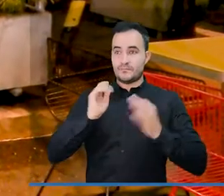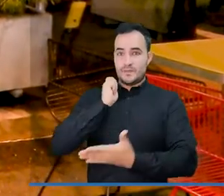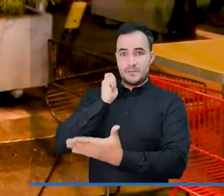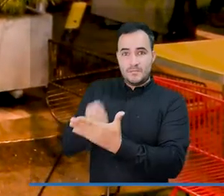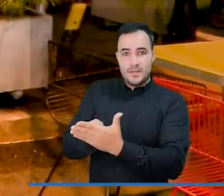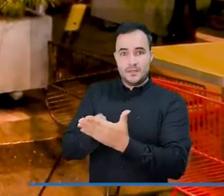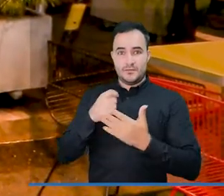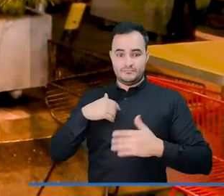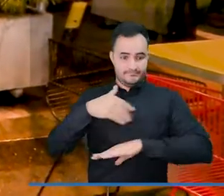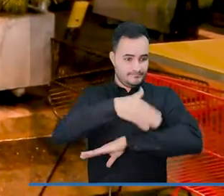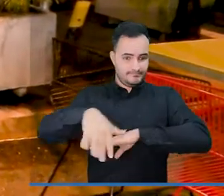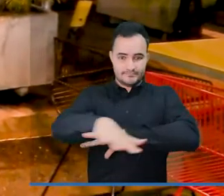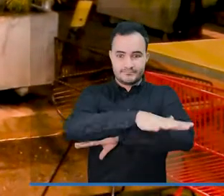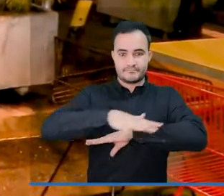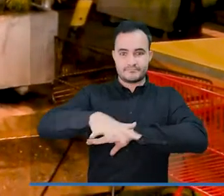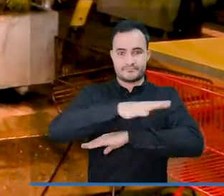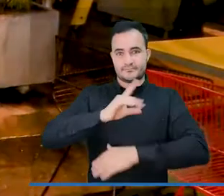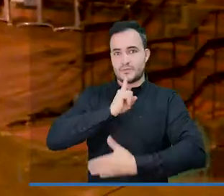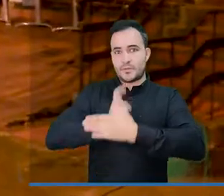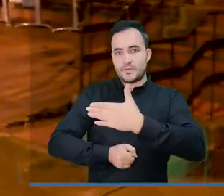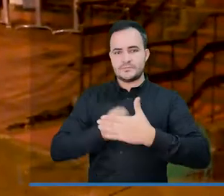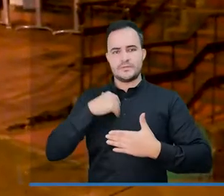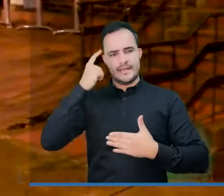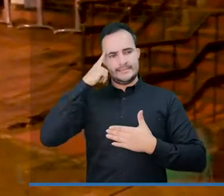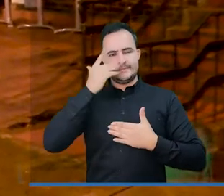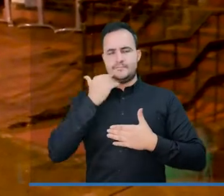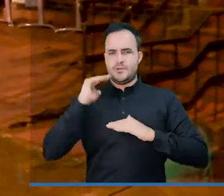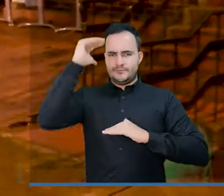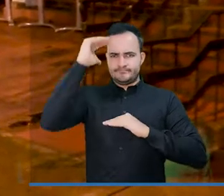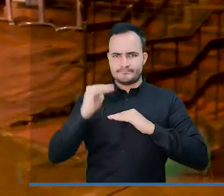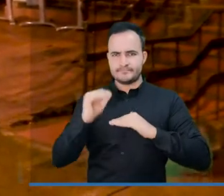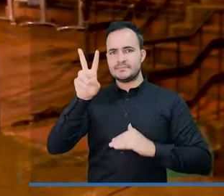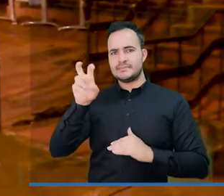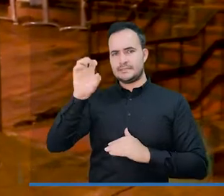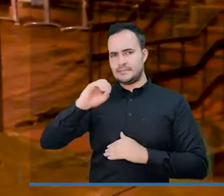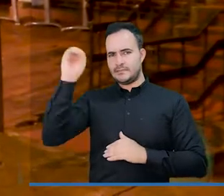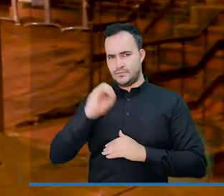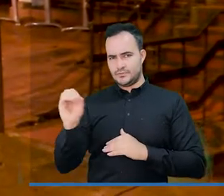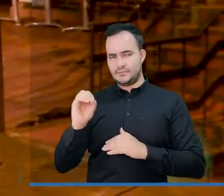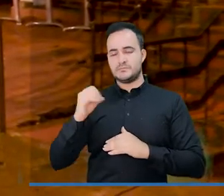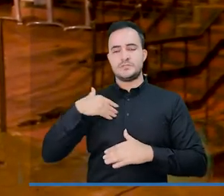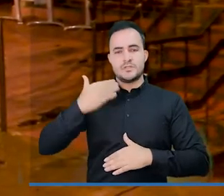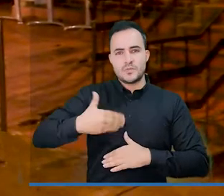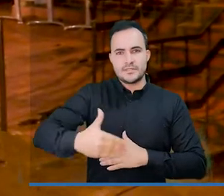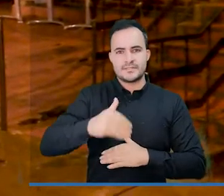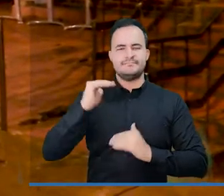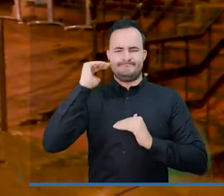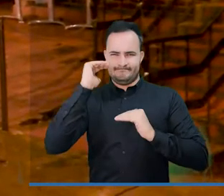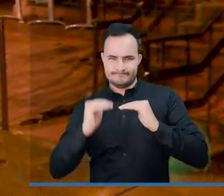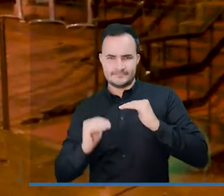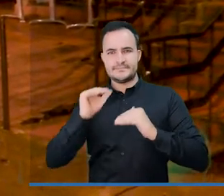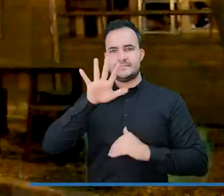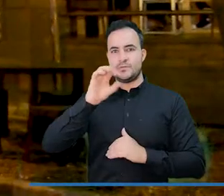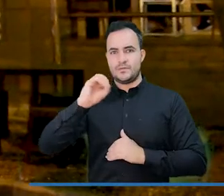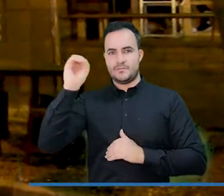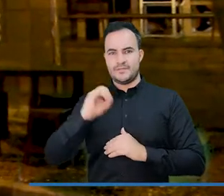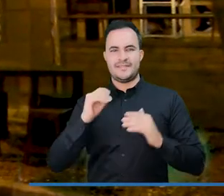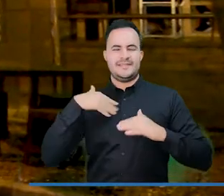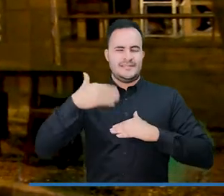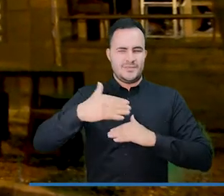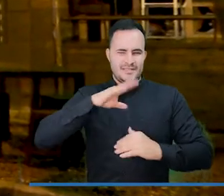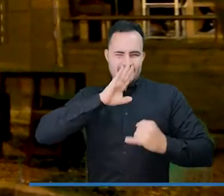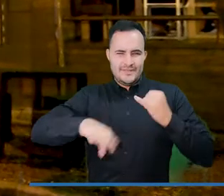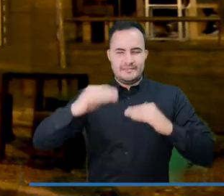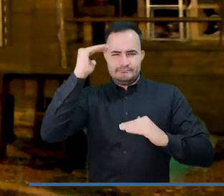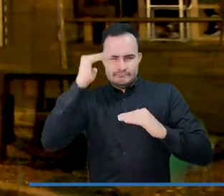aprovechamiento del espacio público. Inicialmente disminuirá en un 70%, luego pasará a un 50 y por último a un